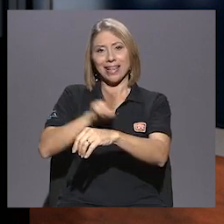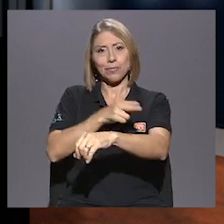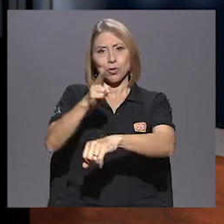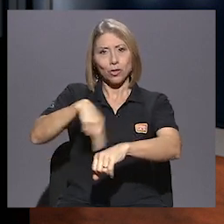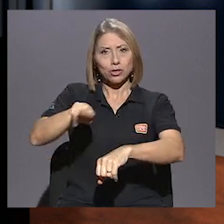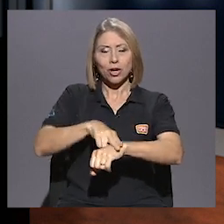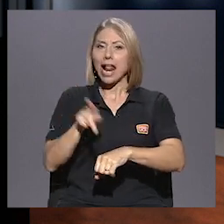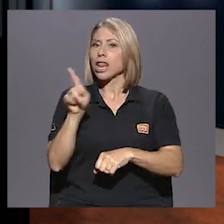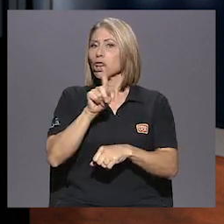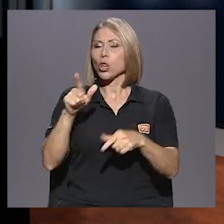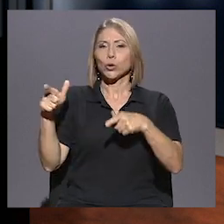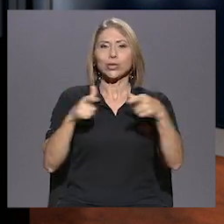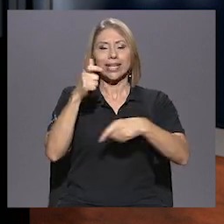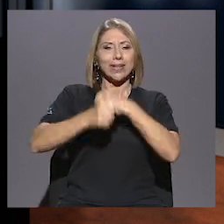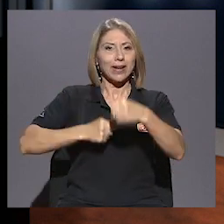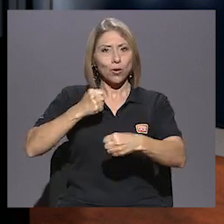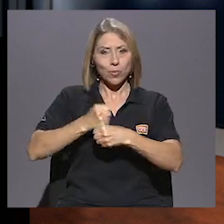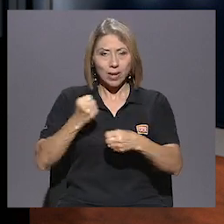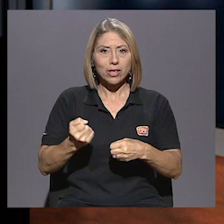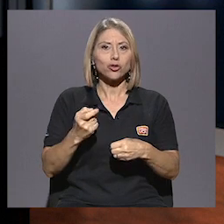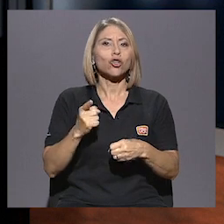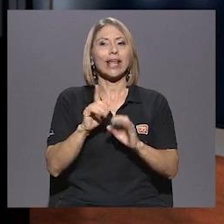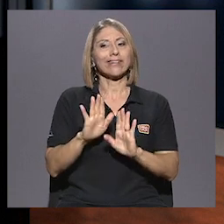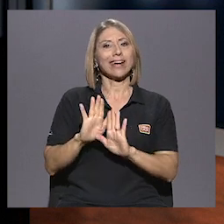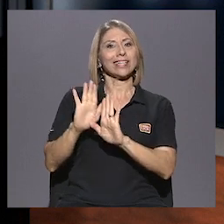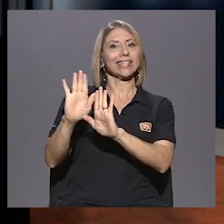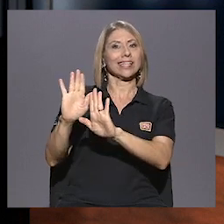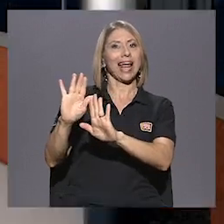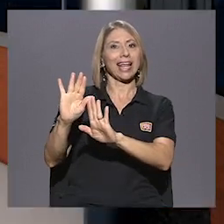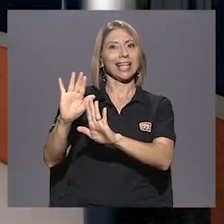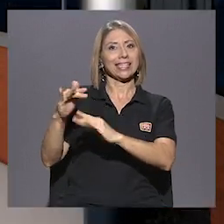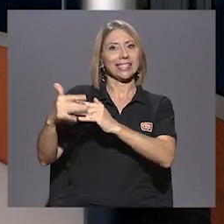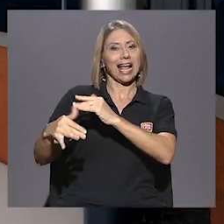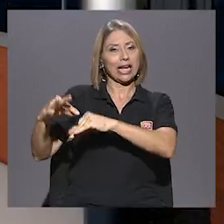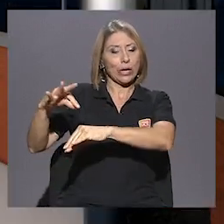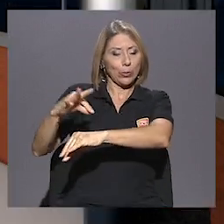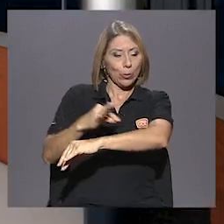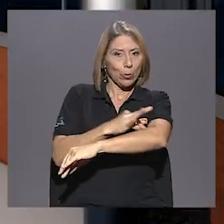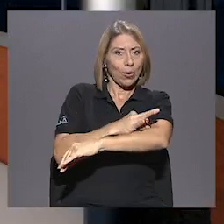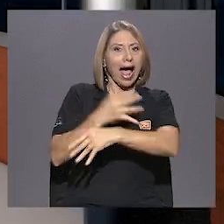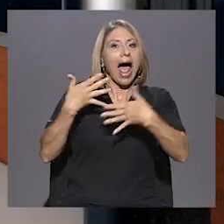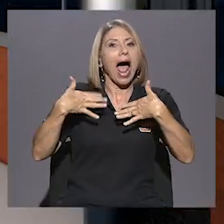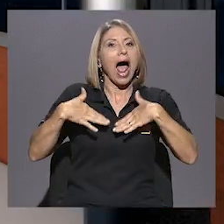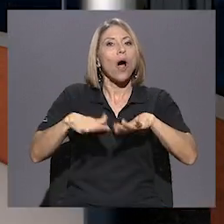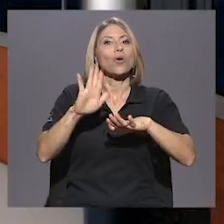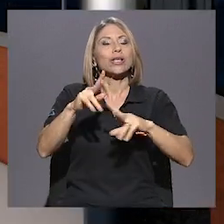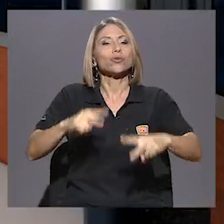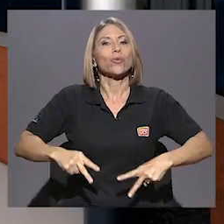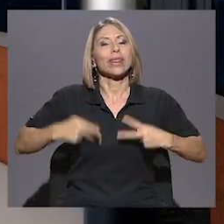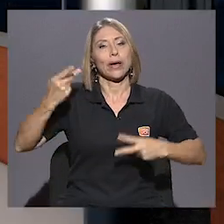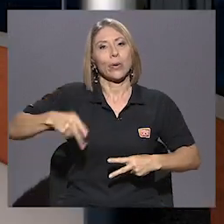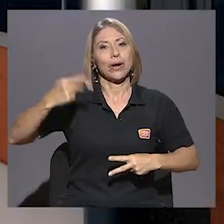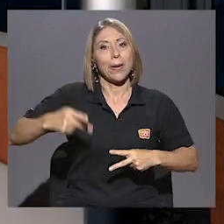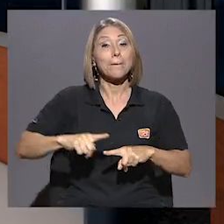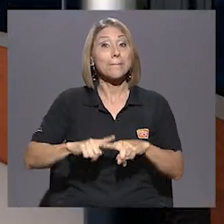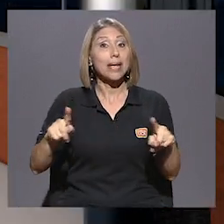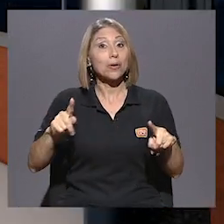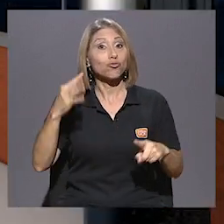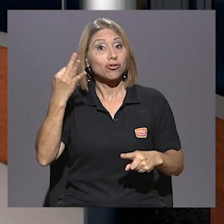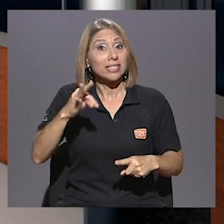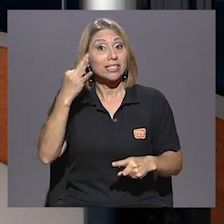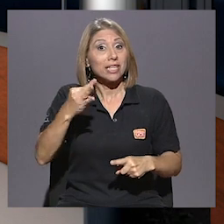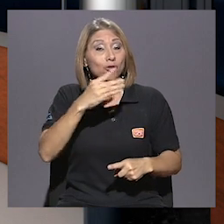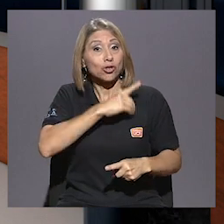rechazar una transfusión de sangre aunque su vida corra peligro. Pero los testigos de Jehová no se meten en política